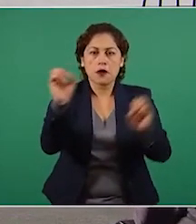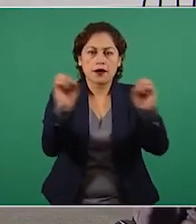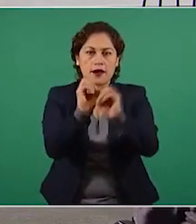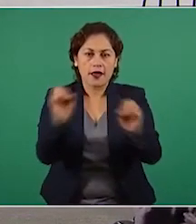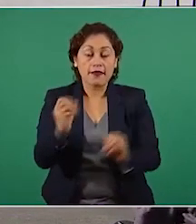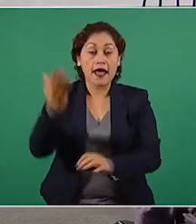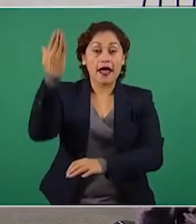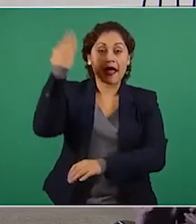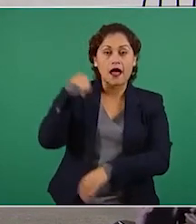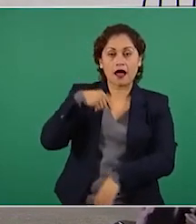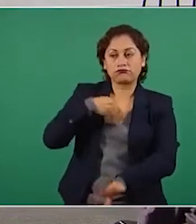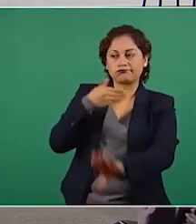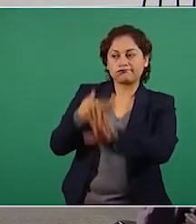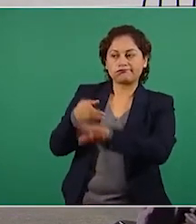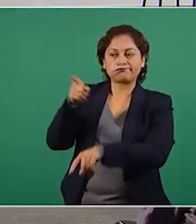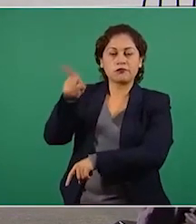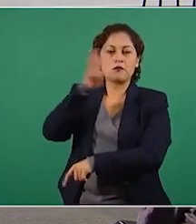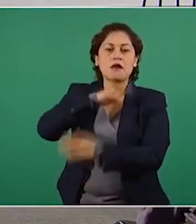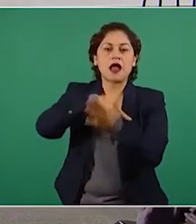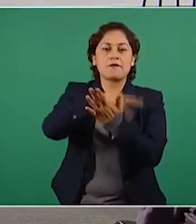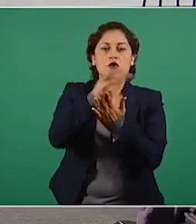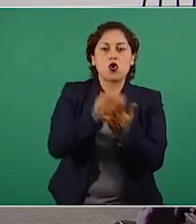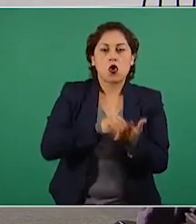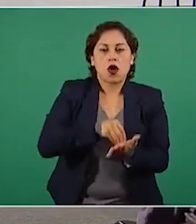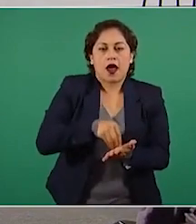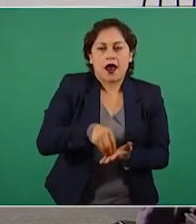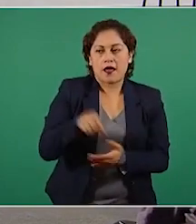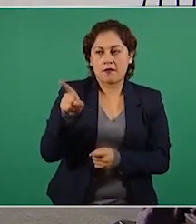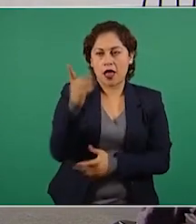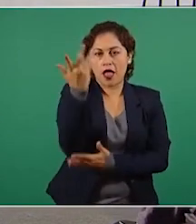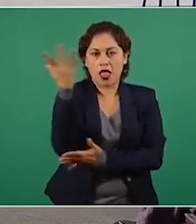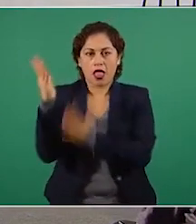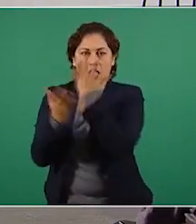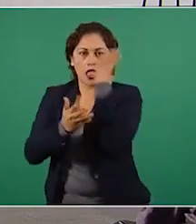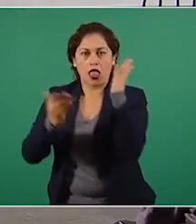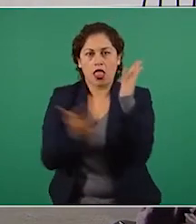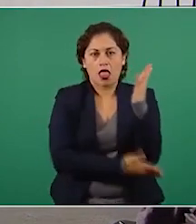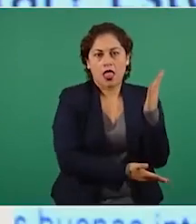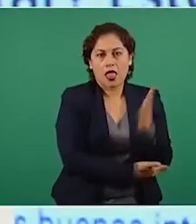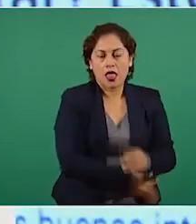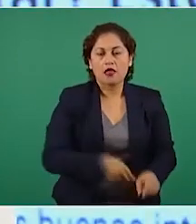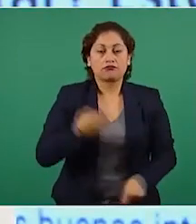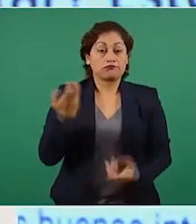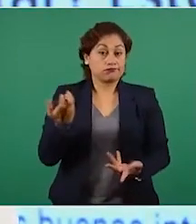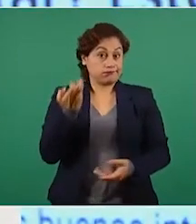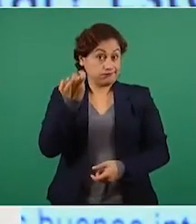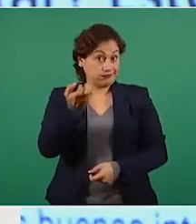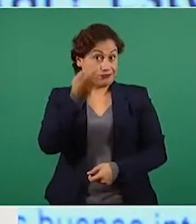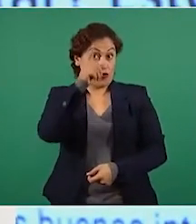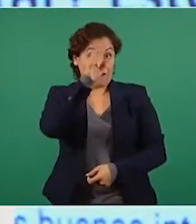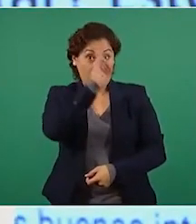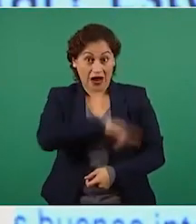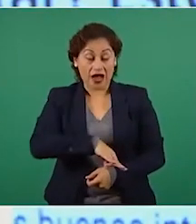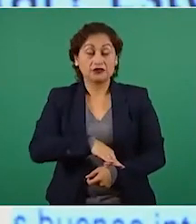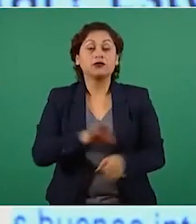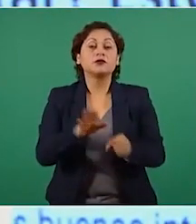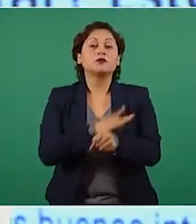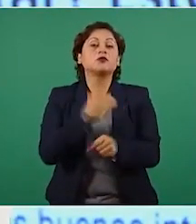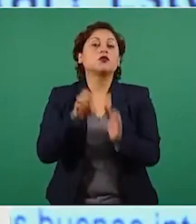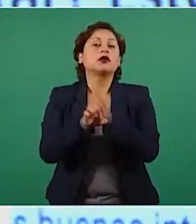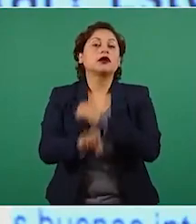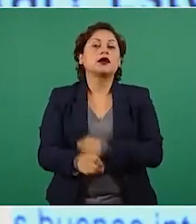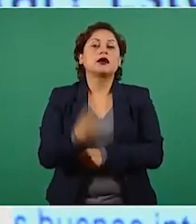de causar la deforestación del país. Todo ello es falso. Por ejemplo, este año se publicó un